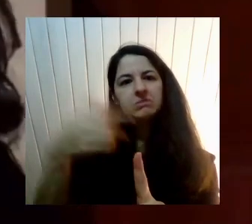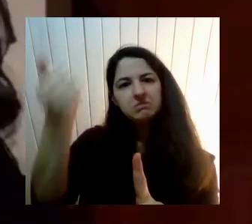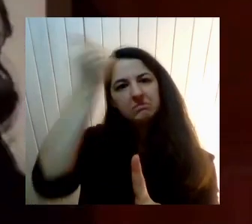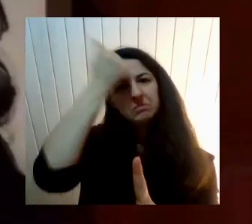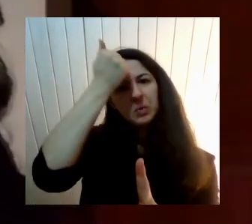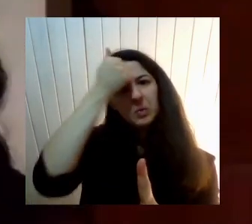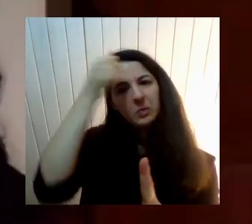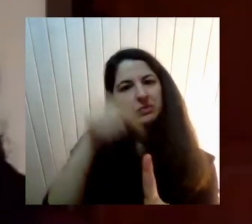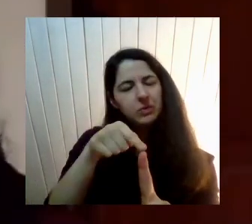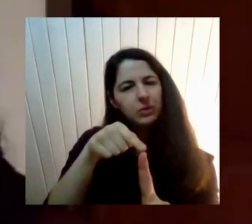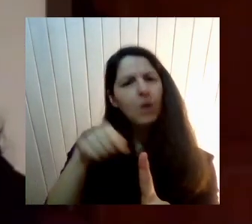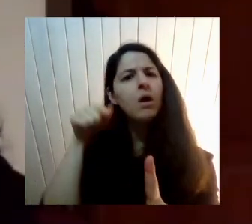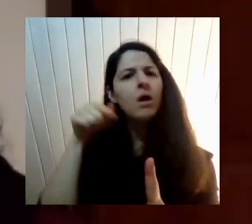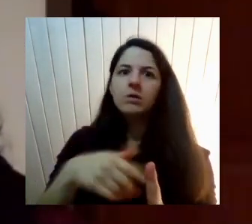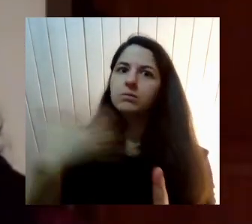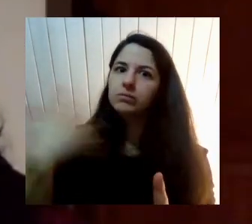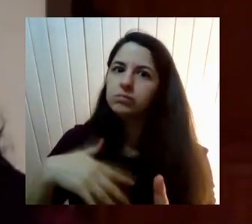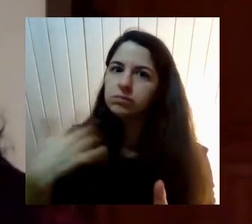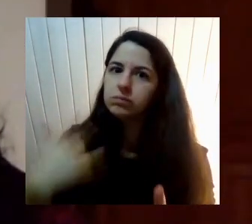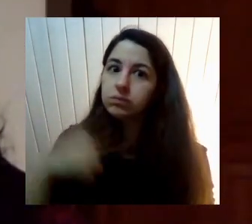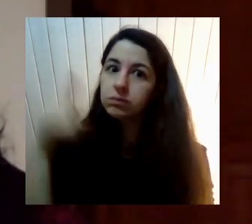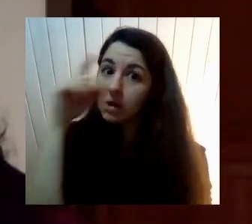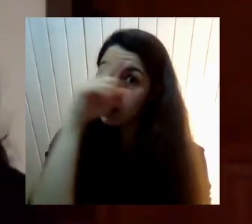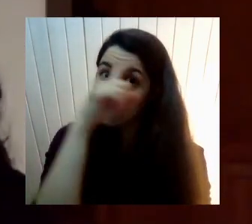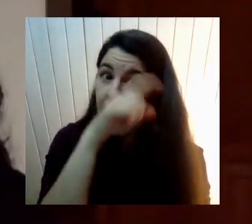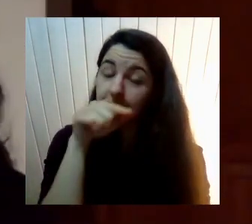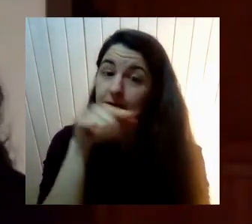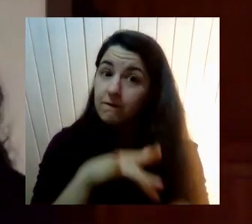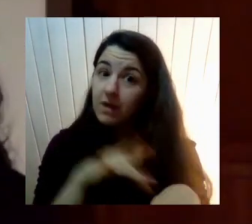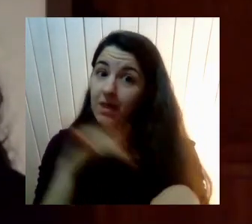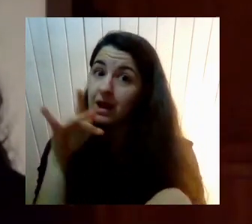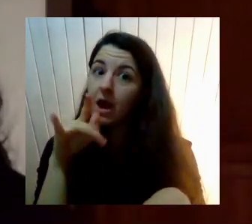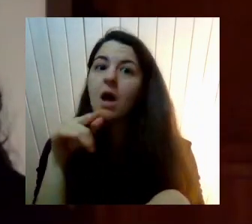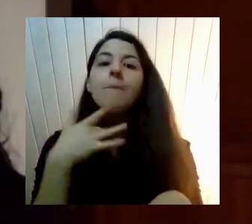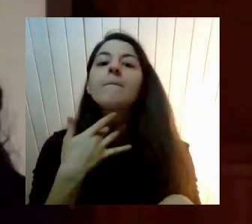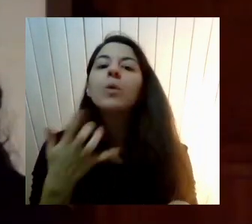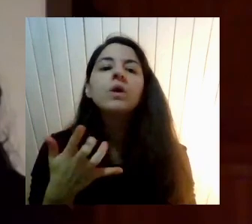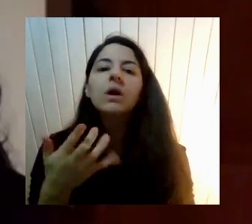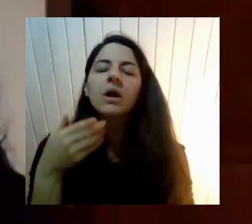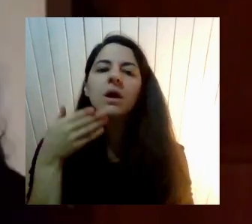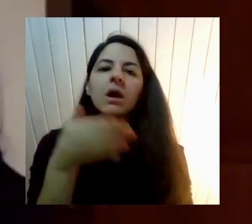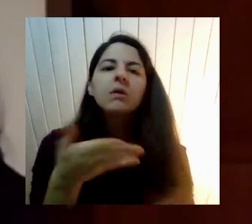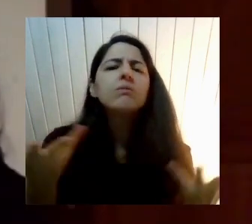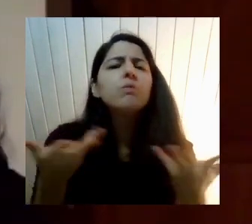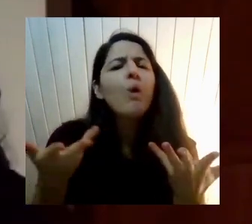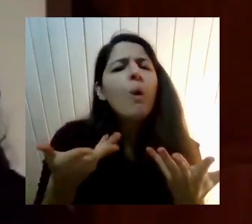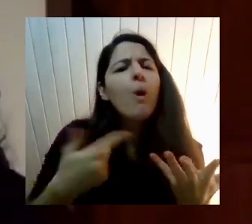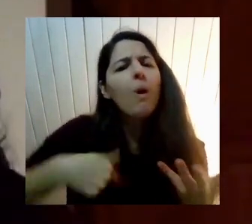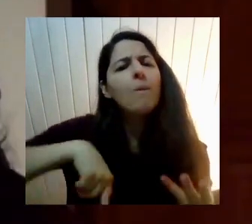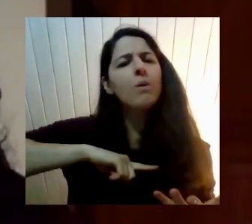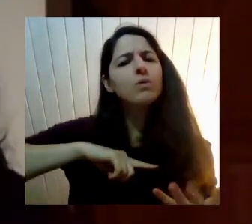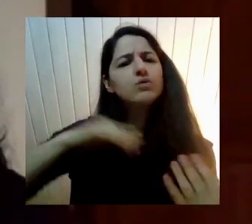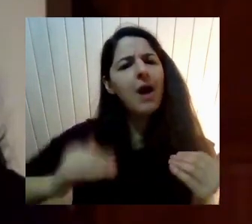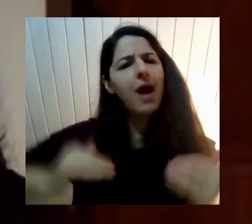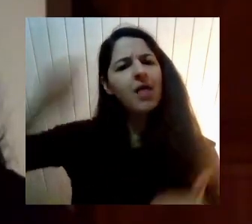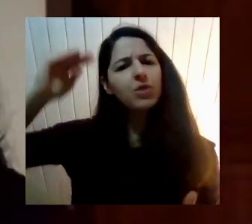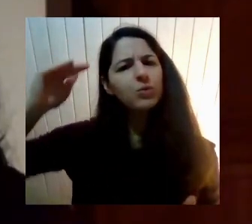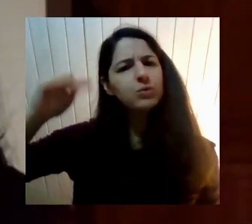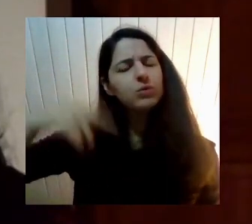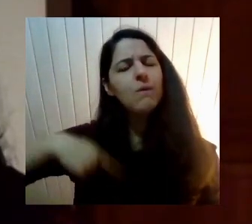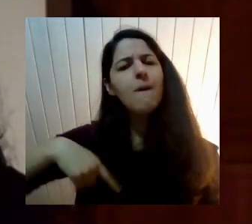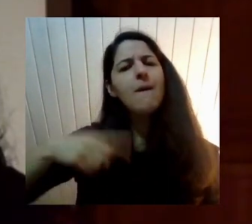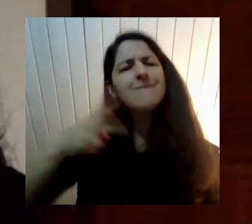Porque en el fondo ¿Cómo realmente Nosotros Podemos percibir Que efectivamente